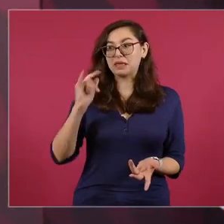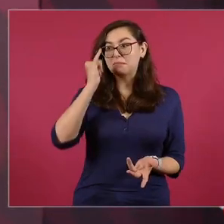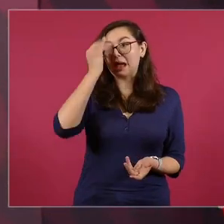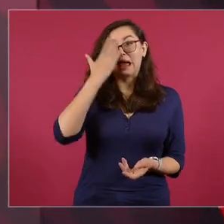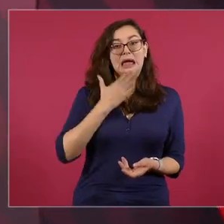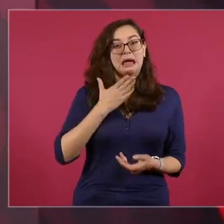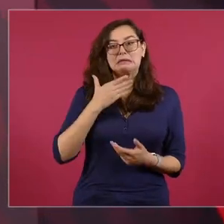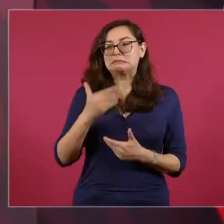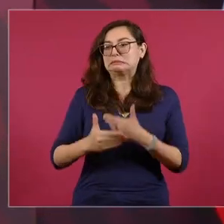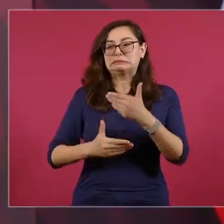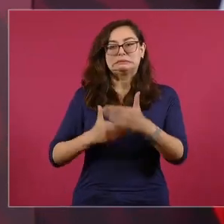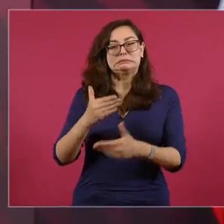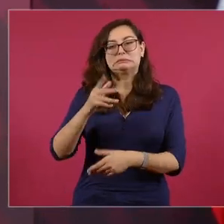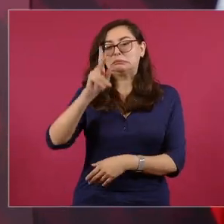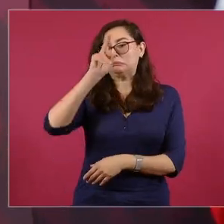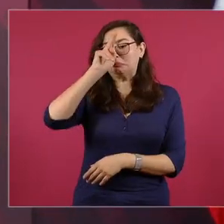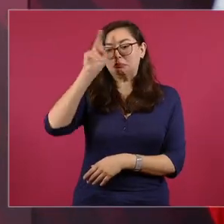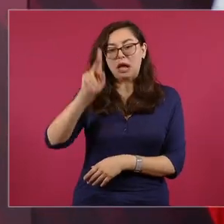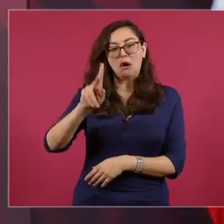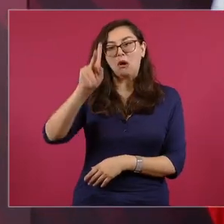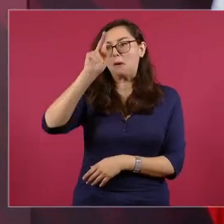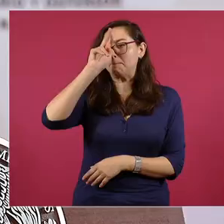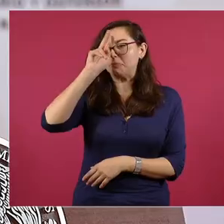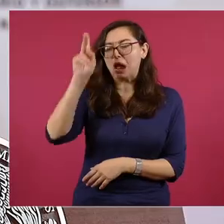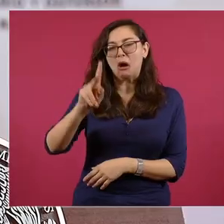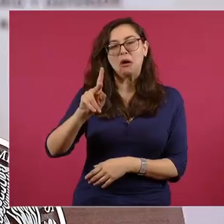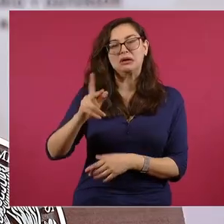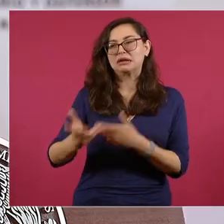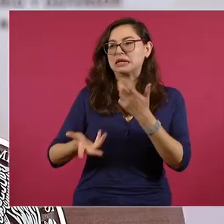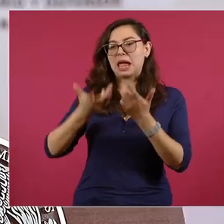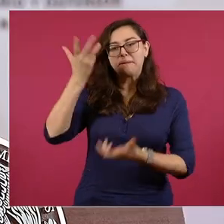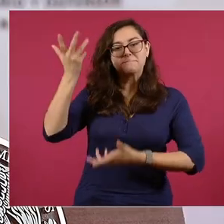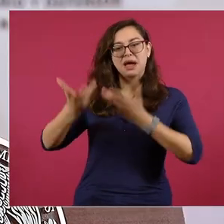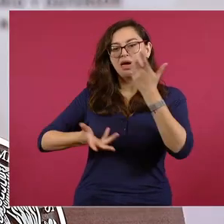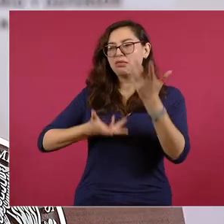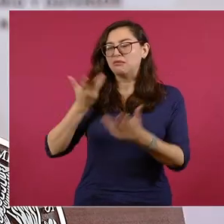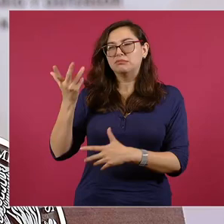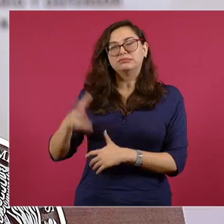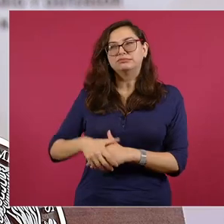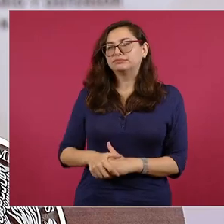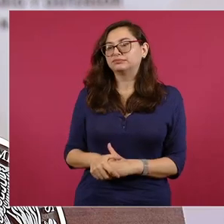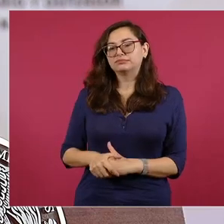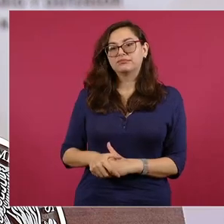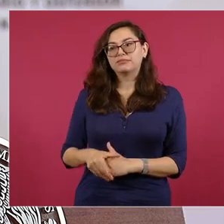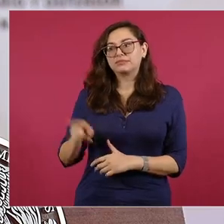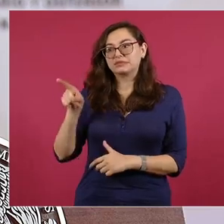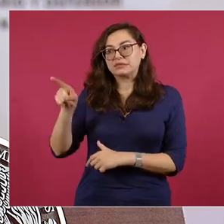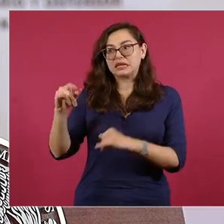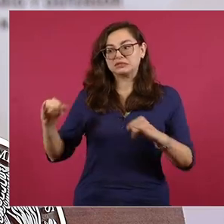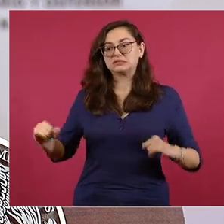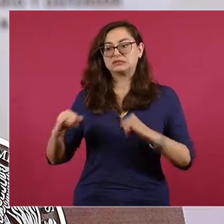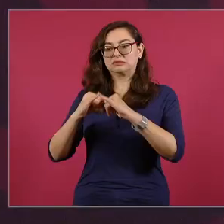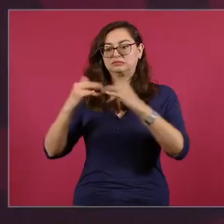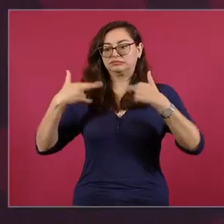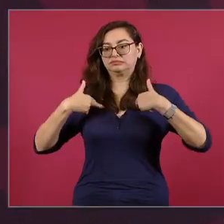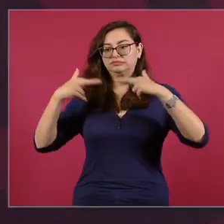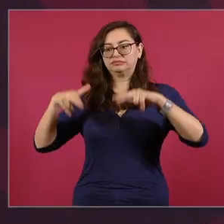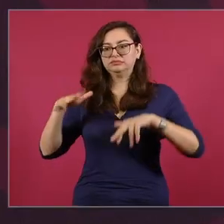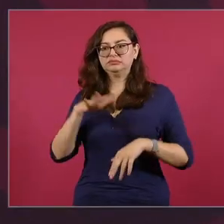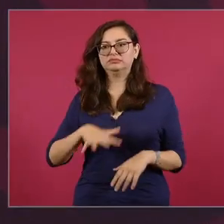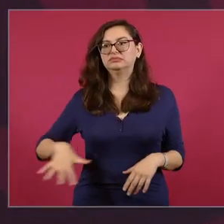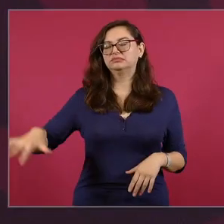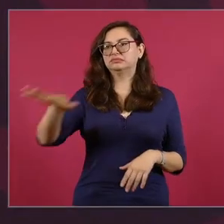y afectan a las instituciones que representan con ese proceder, con esos